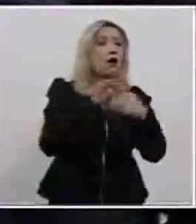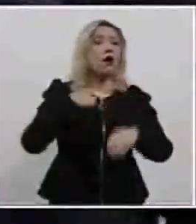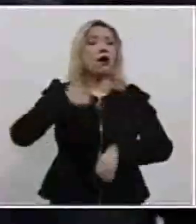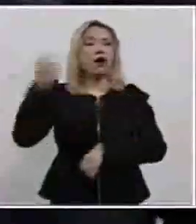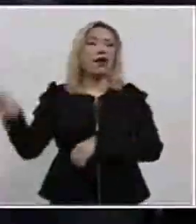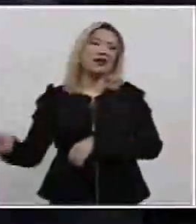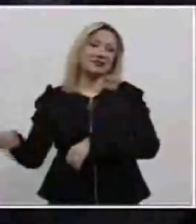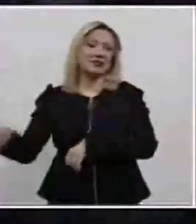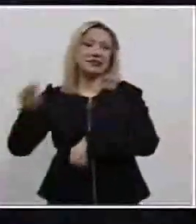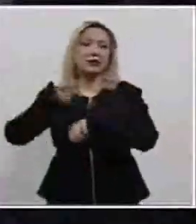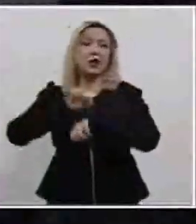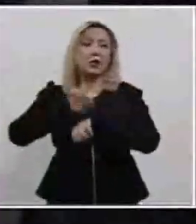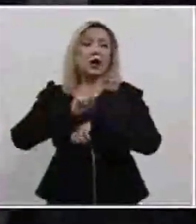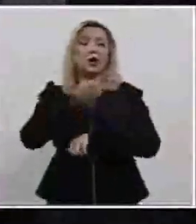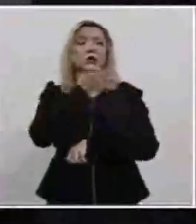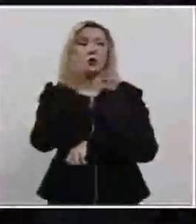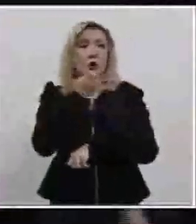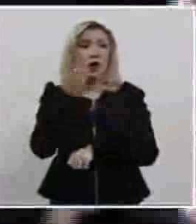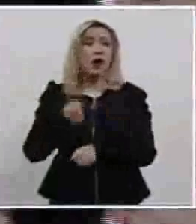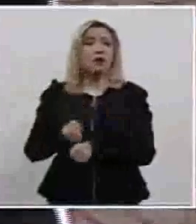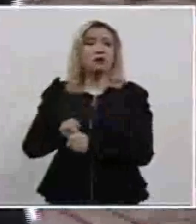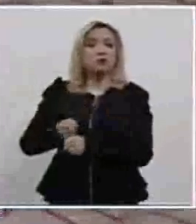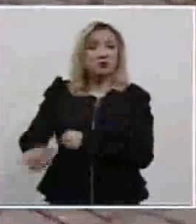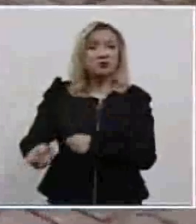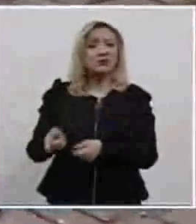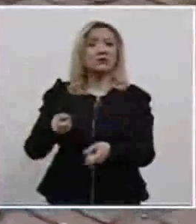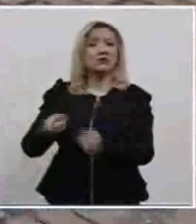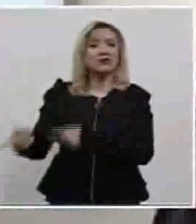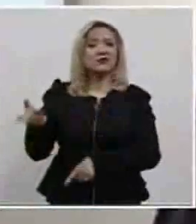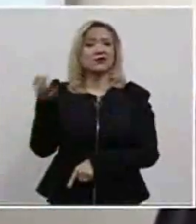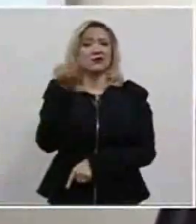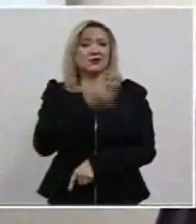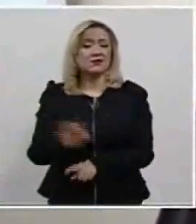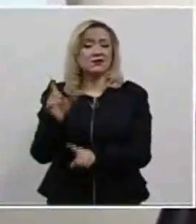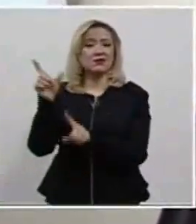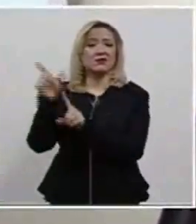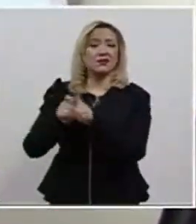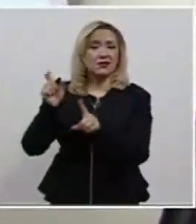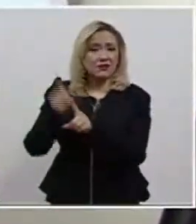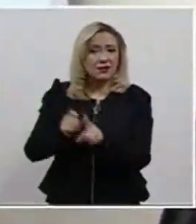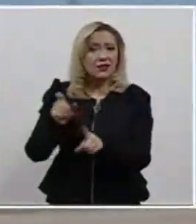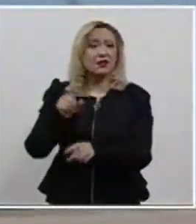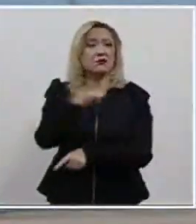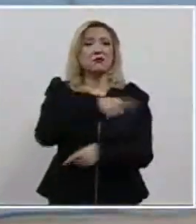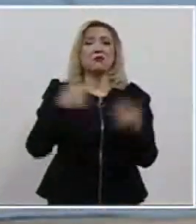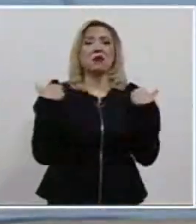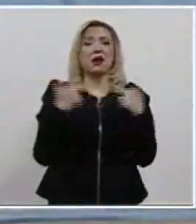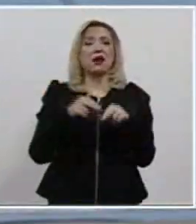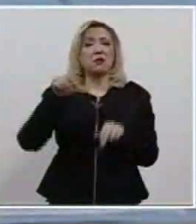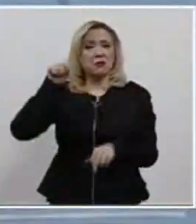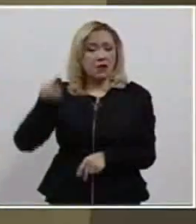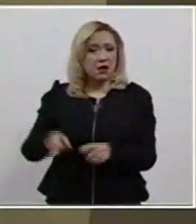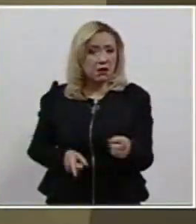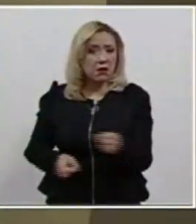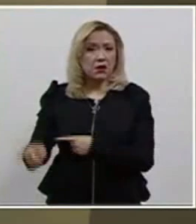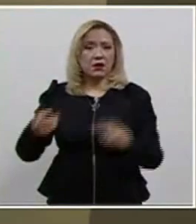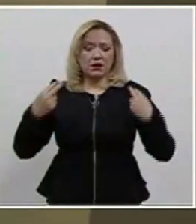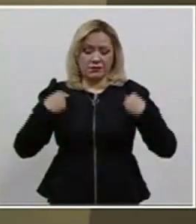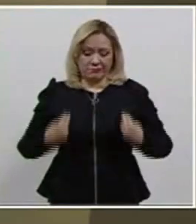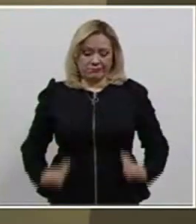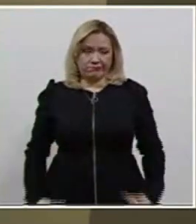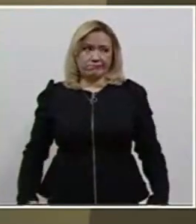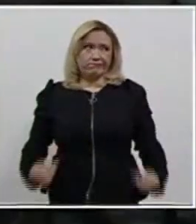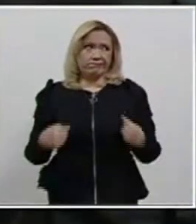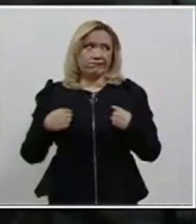estudia, acoso físico y verbal, revictimización por parte de la autoridad escolar, usar uniformes según su sexo de